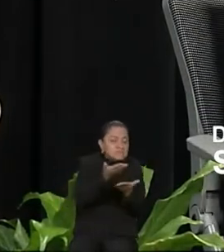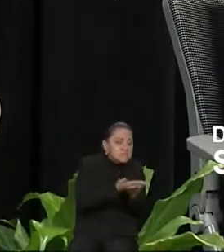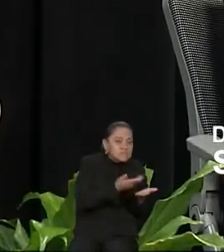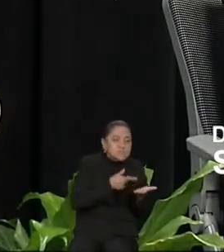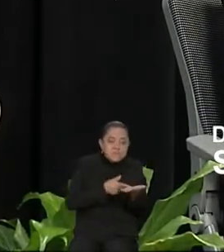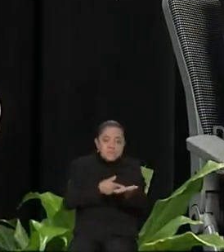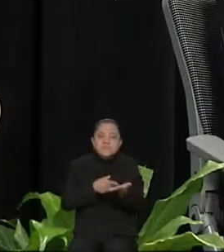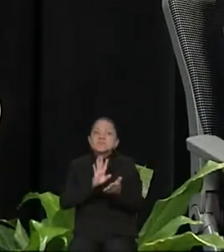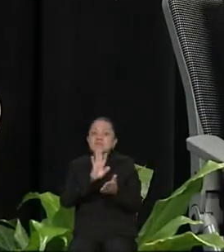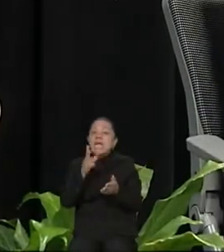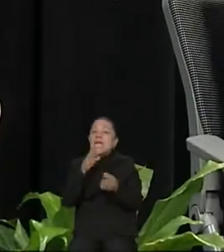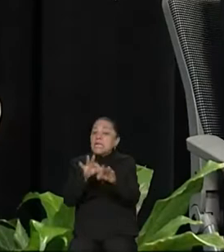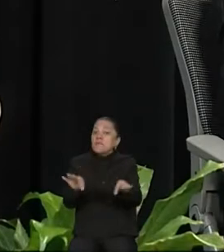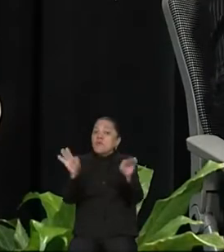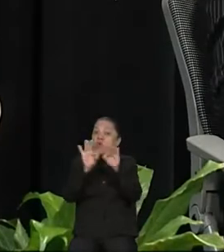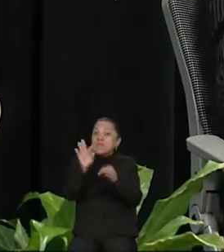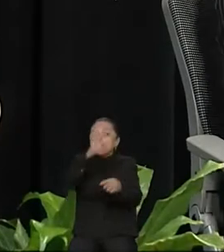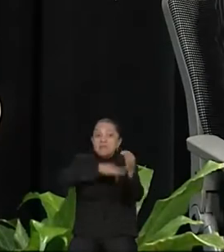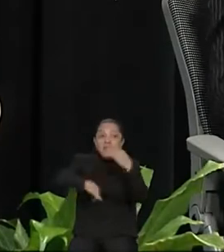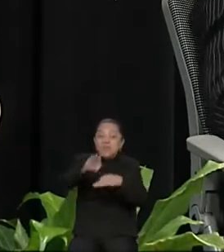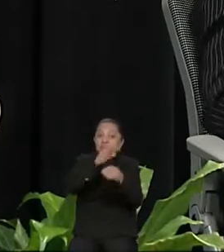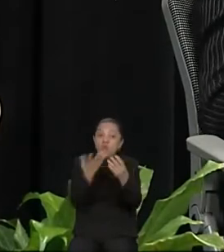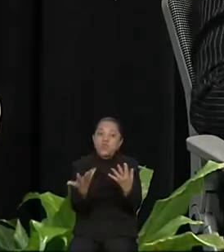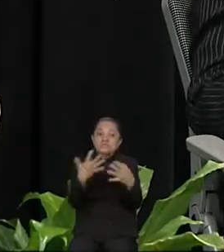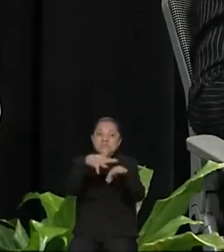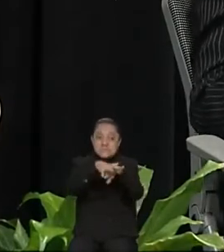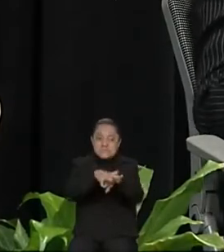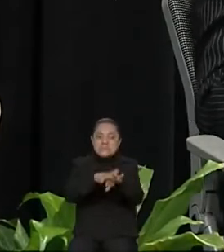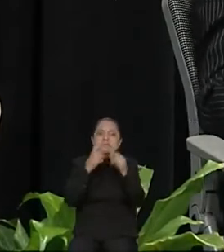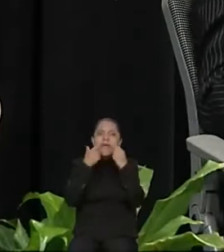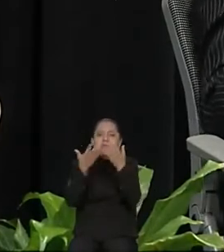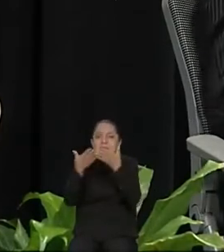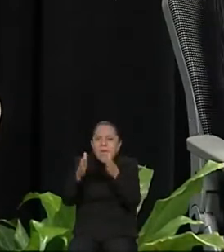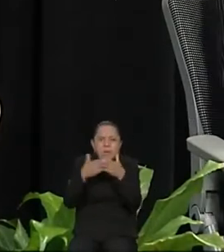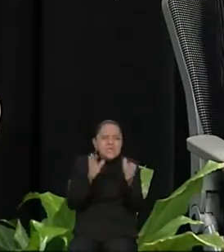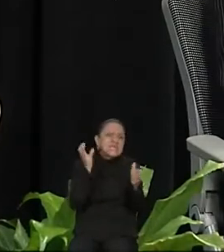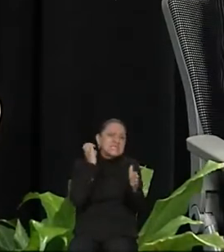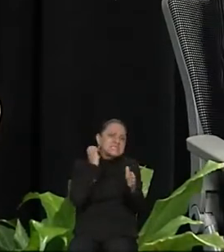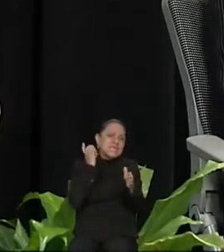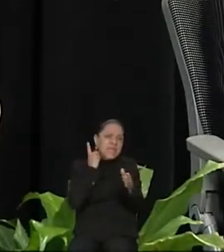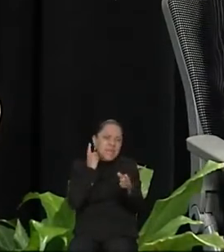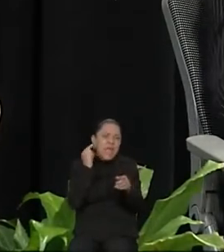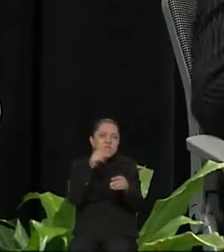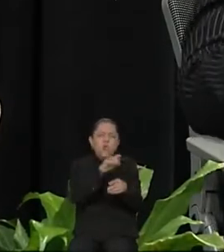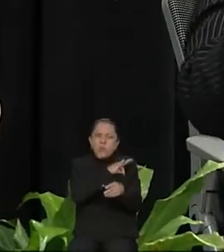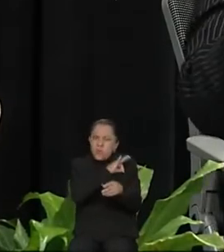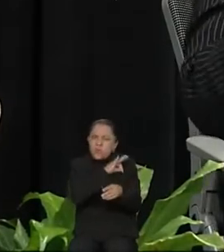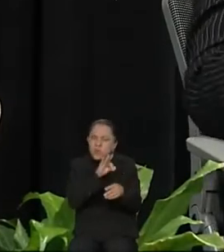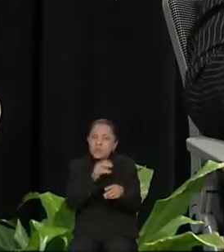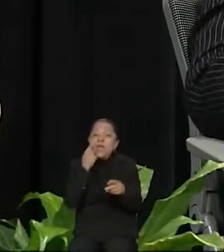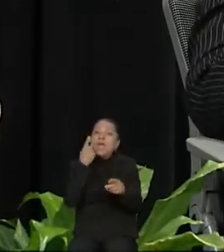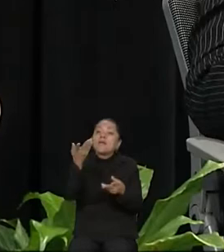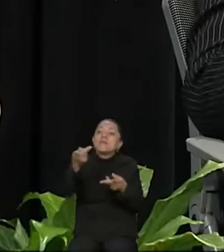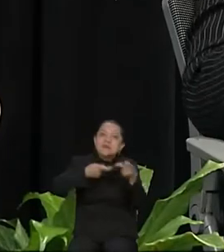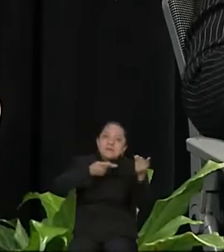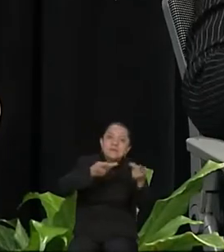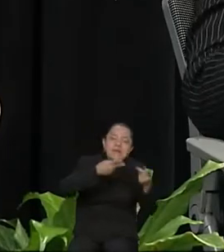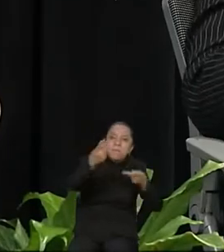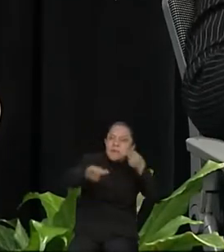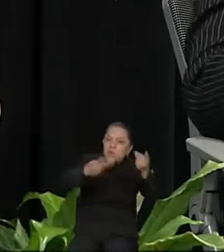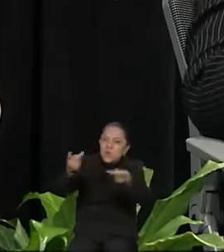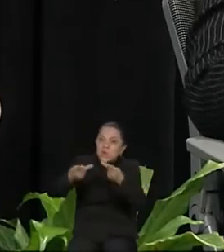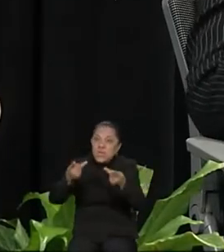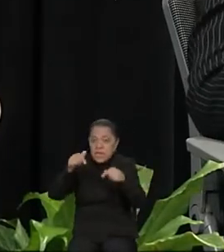los sectores involucrados y abrir desde el Senado esta posibilidad. Y desde aquí hago un compromiso de que mi